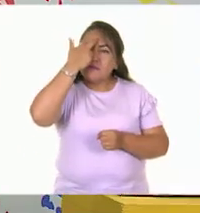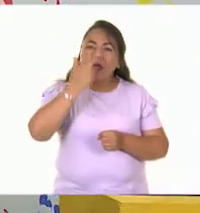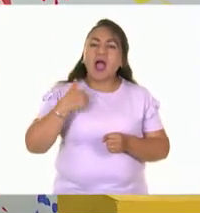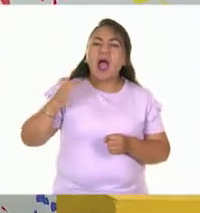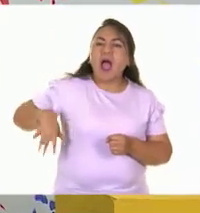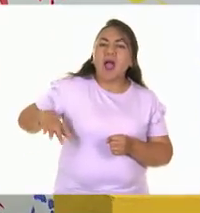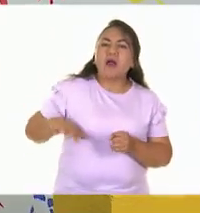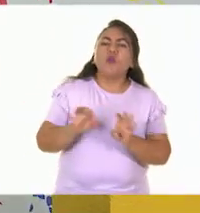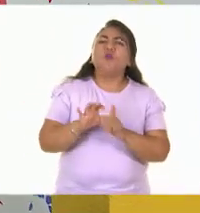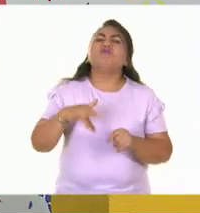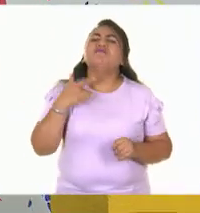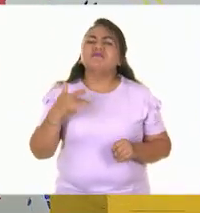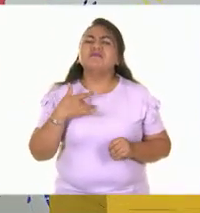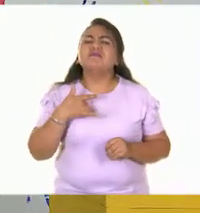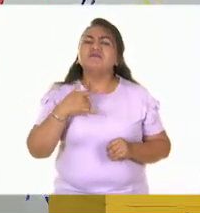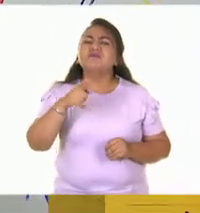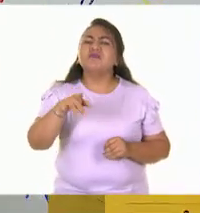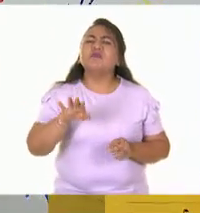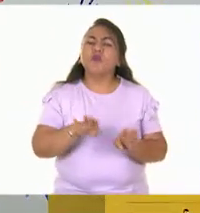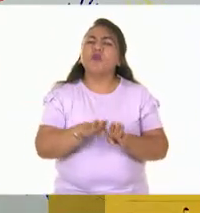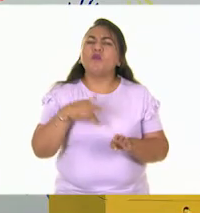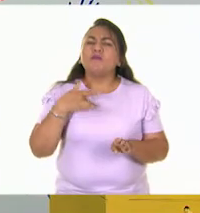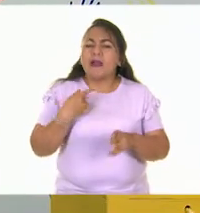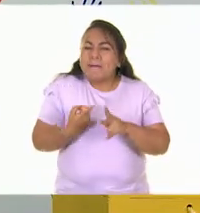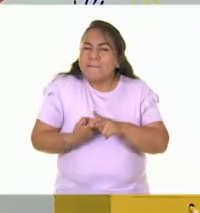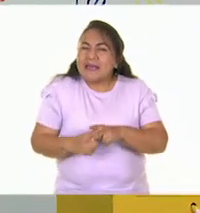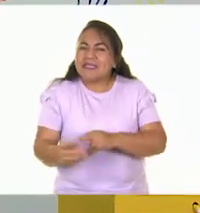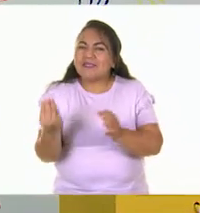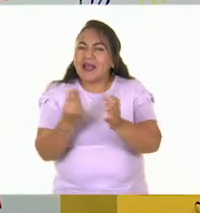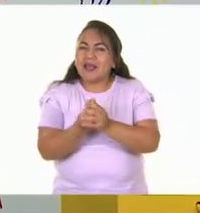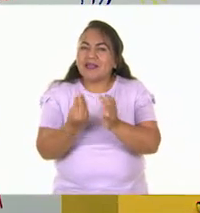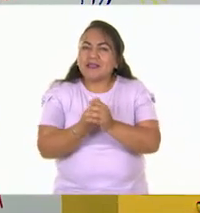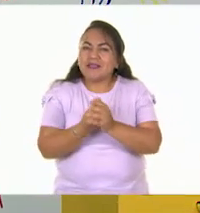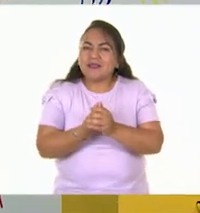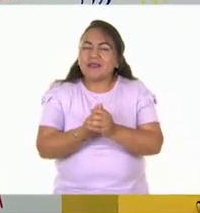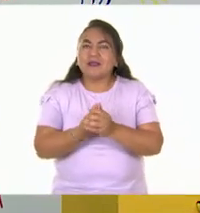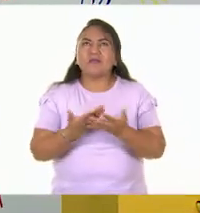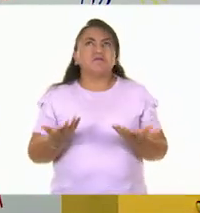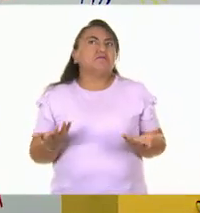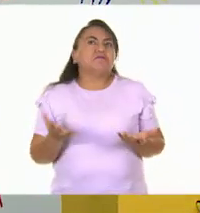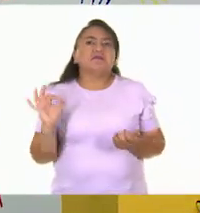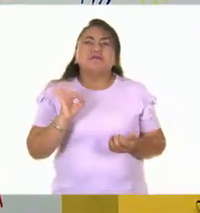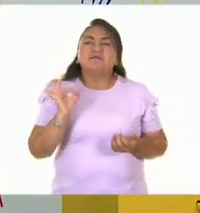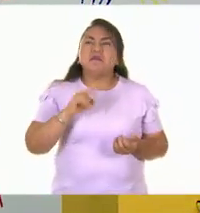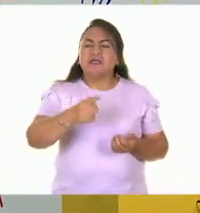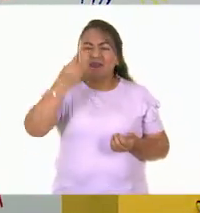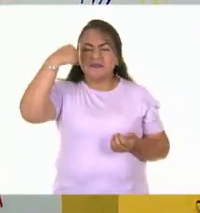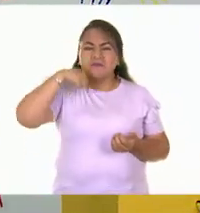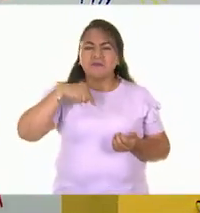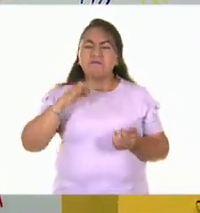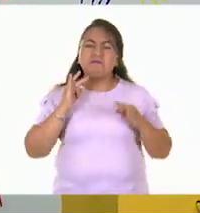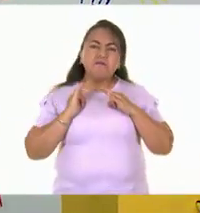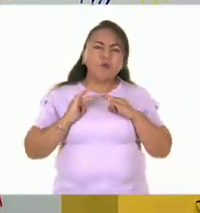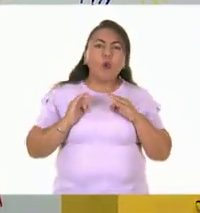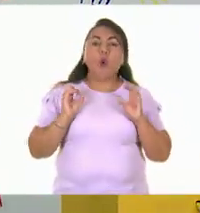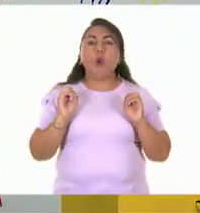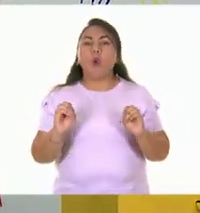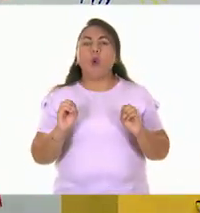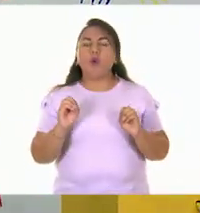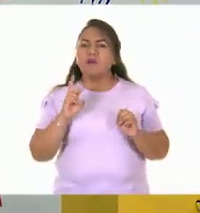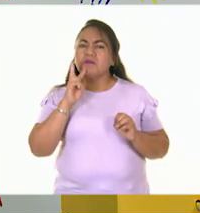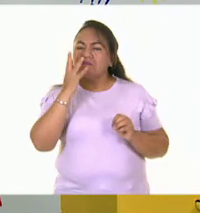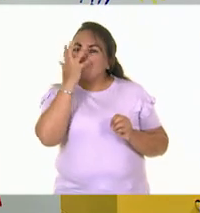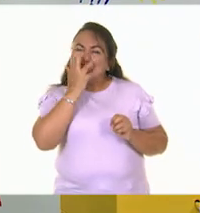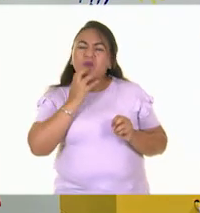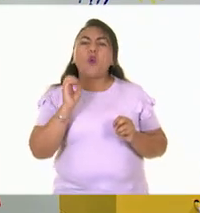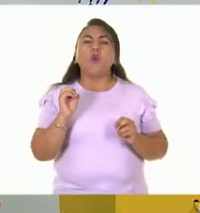inicio de esta actividad. ¿Cómo crees que tú te sentías al inicio de esta clase? No sé, a lo mejor estabas como muy tranquilo o estabas medio